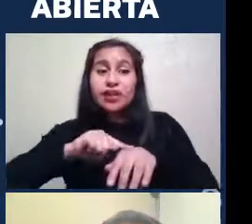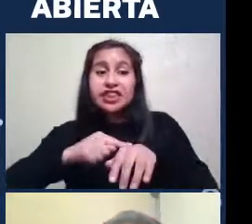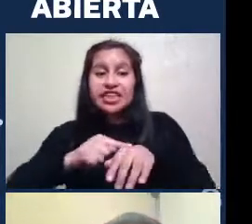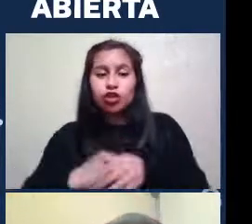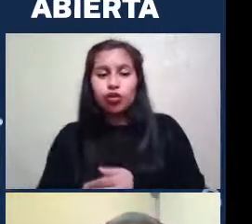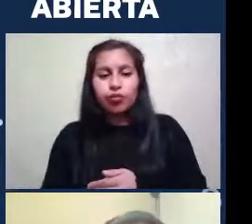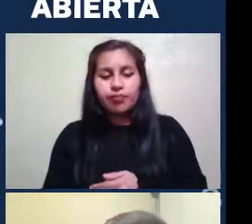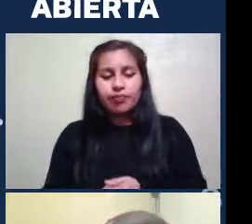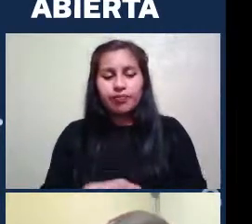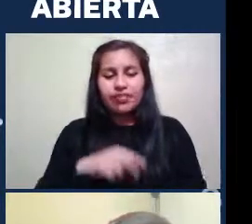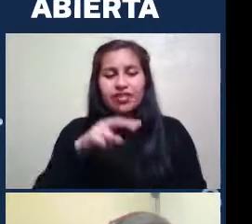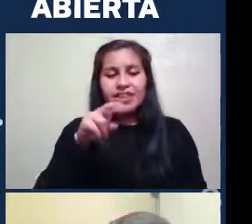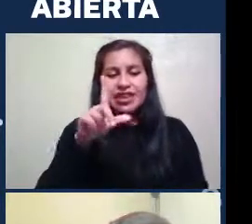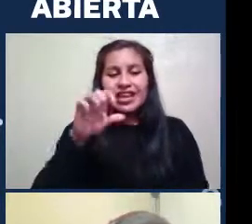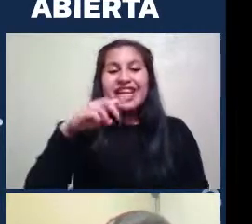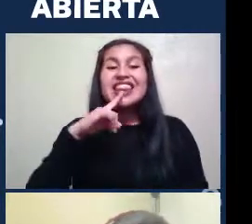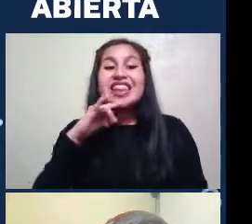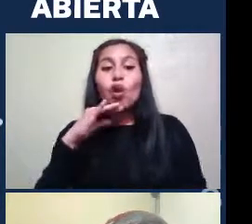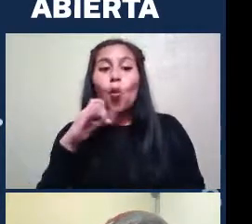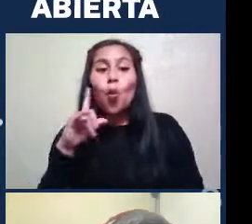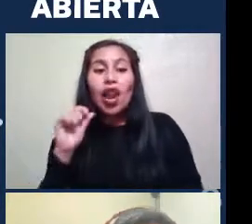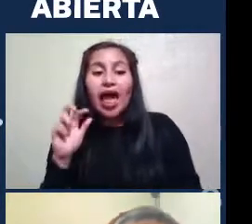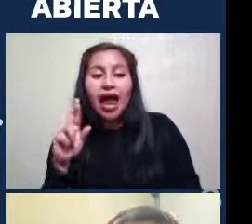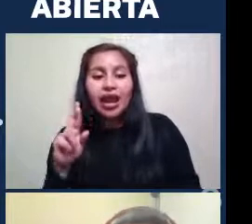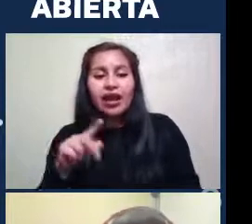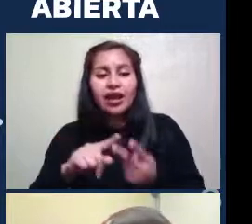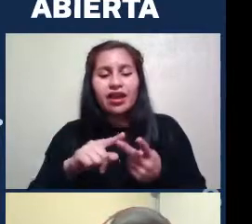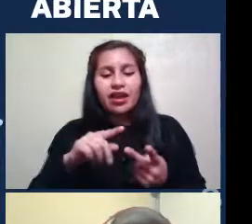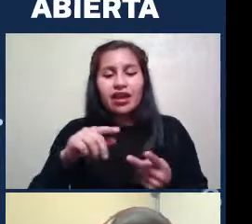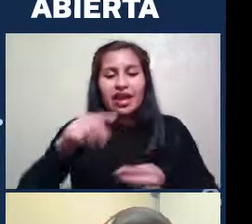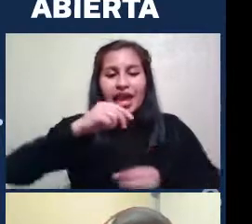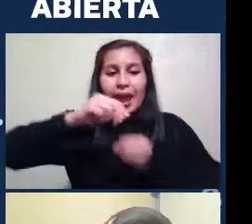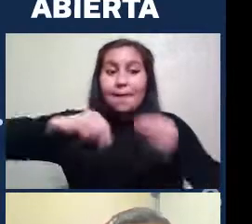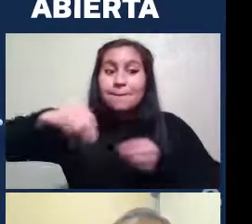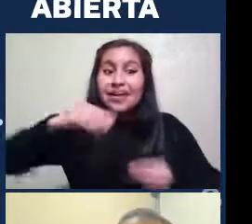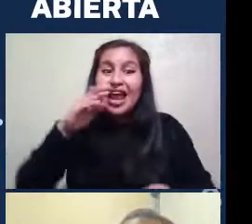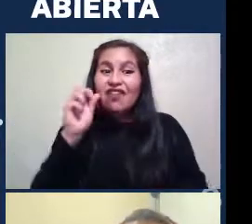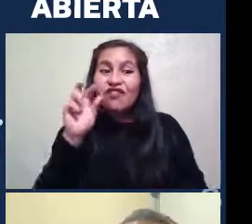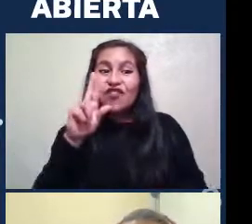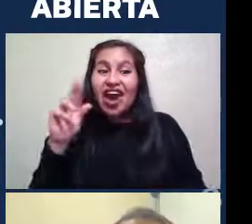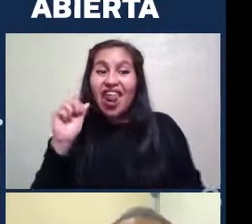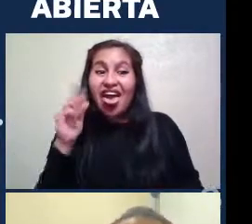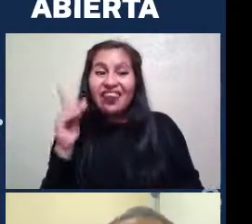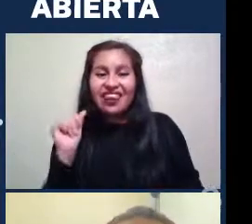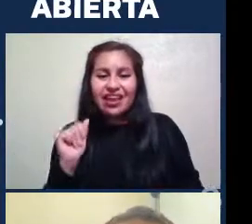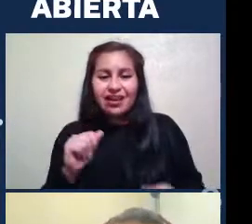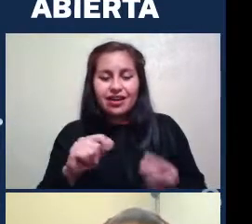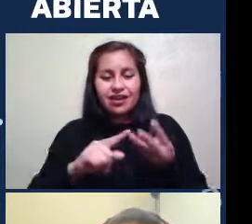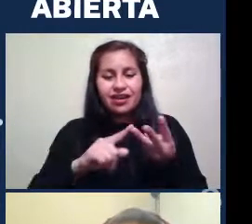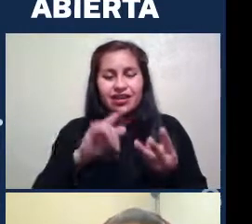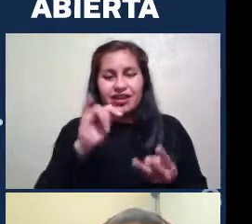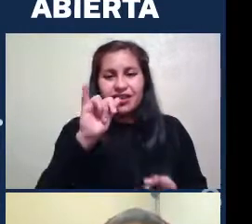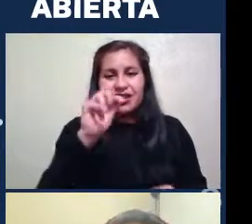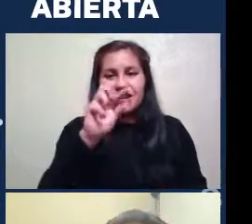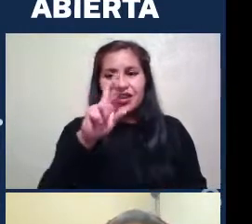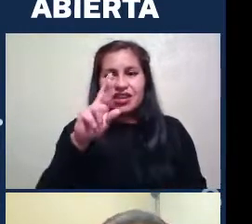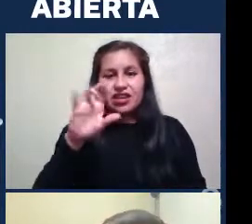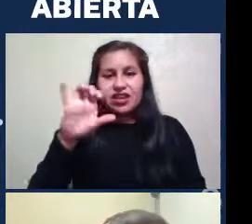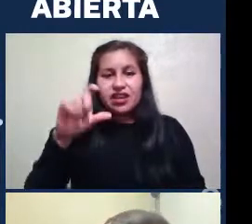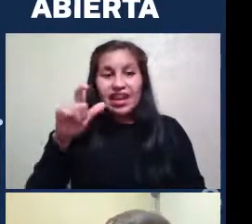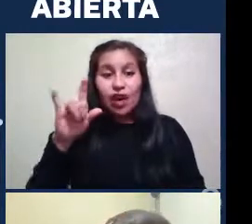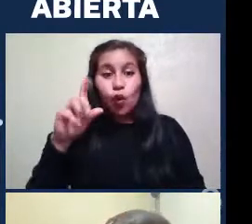Espiral Barrada Irregular Y en espiral Bien Eso Me refiero a que son Nombres técnicos Porque